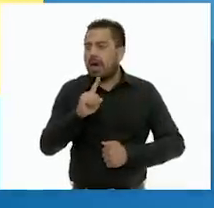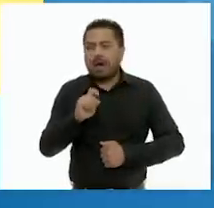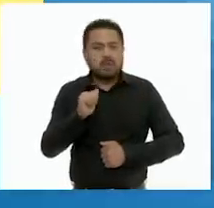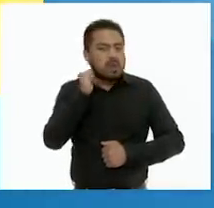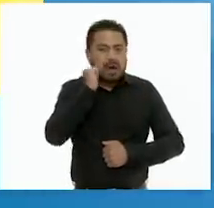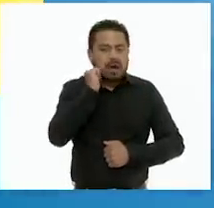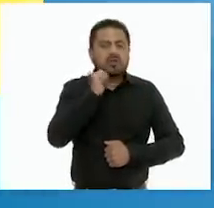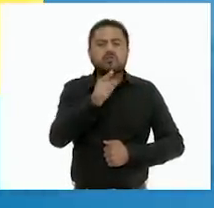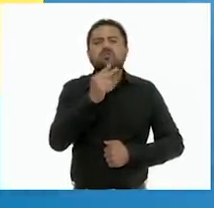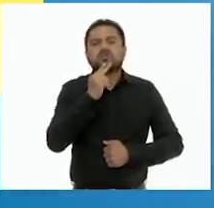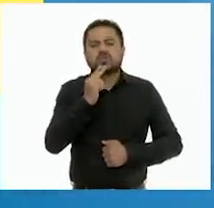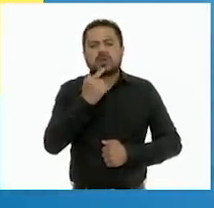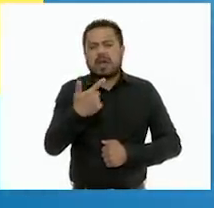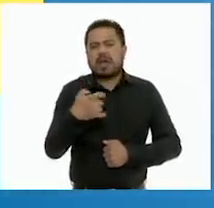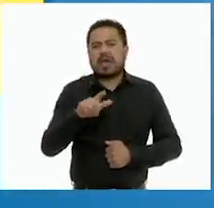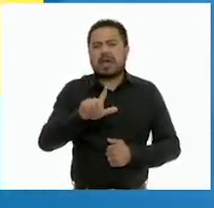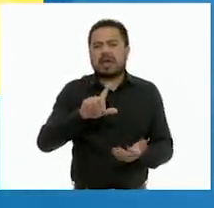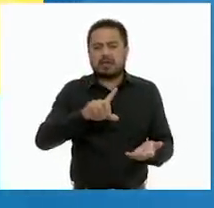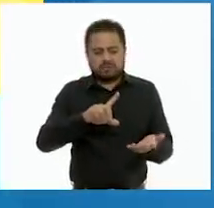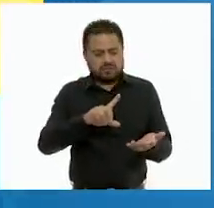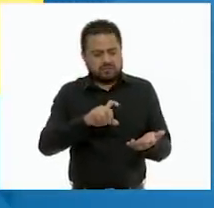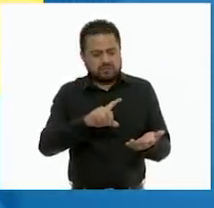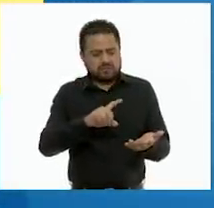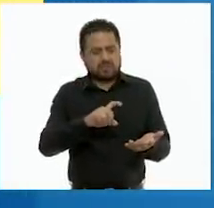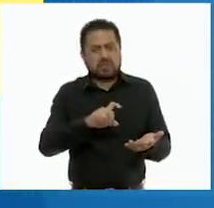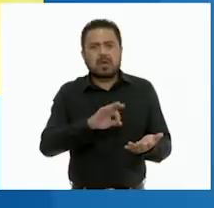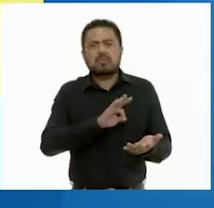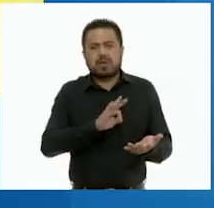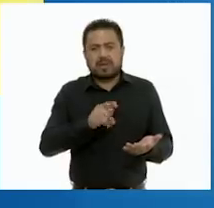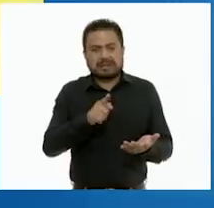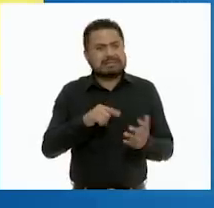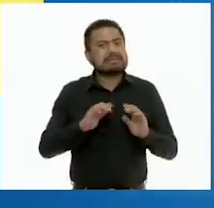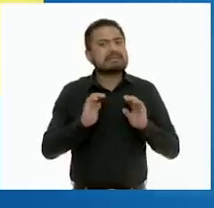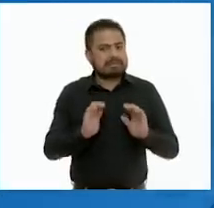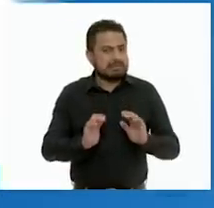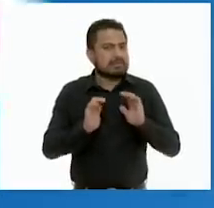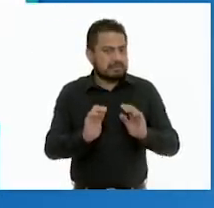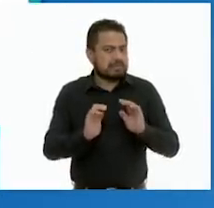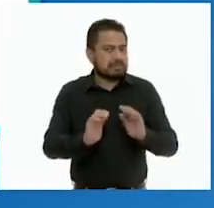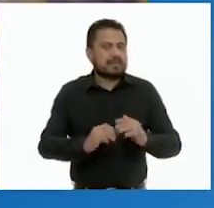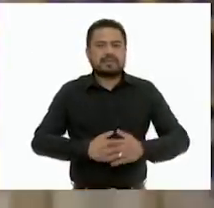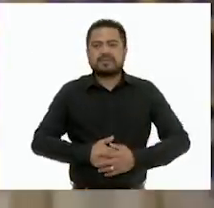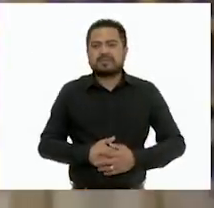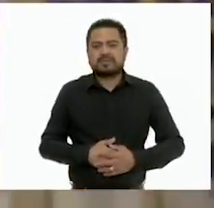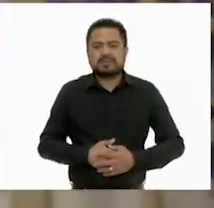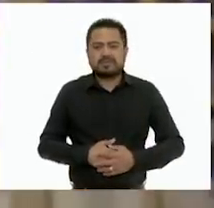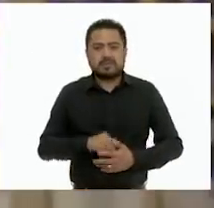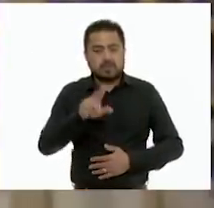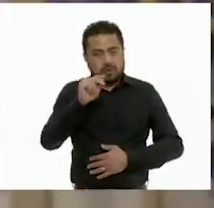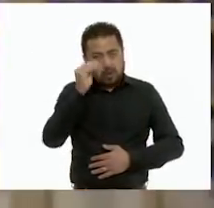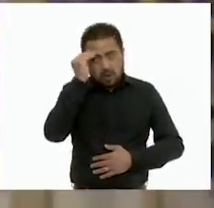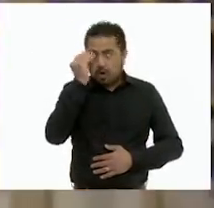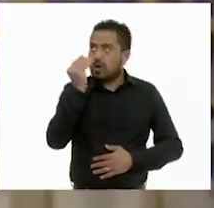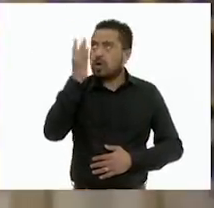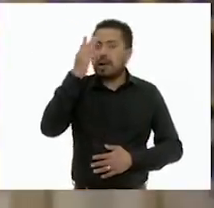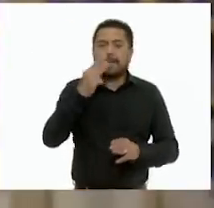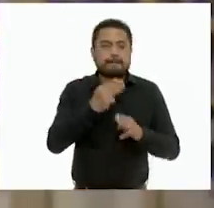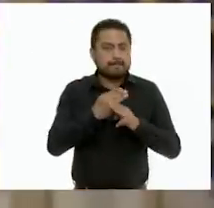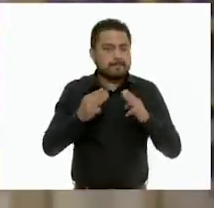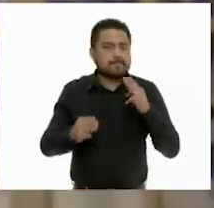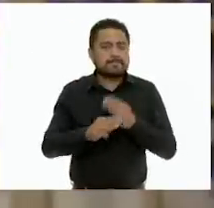jabón, usa desinfectantes a base de alcohol. ¡Cuídate! No olvides tus